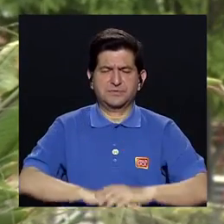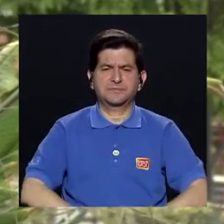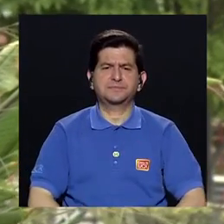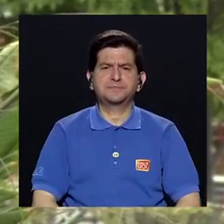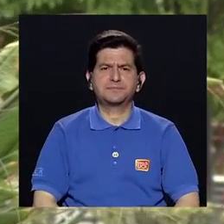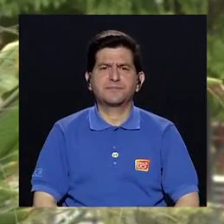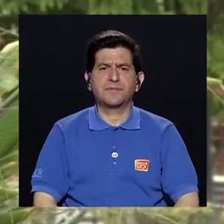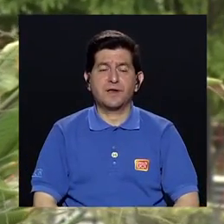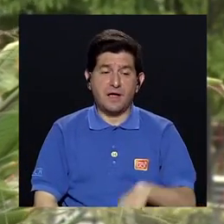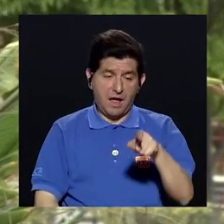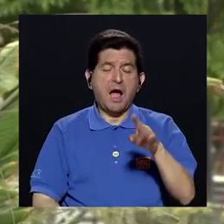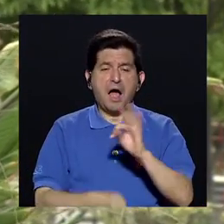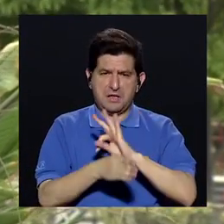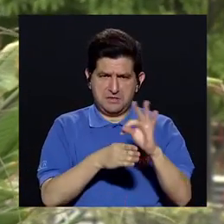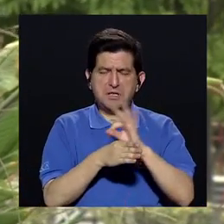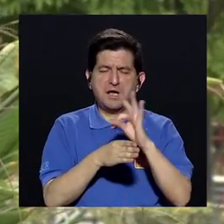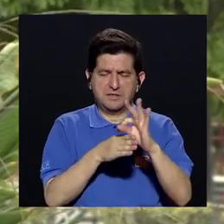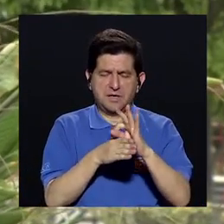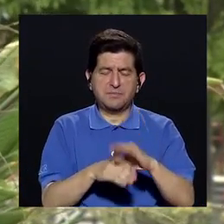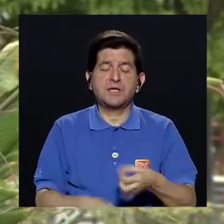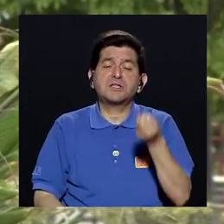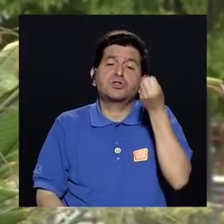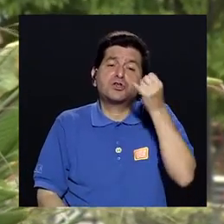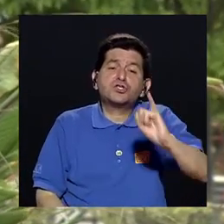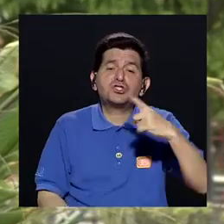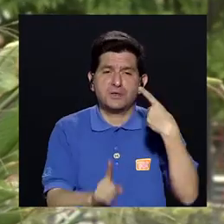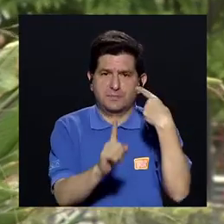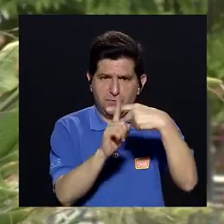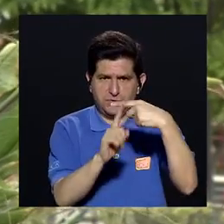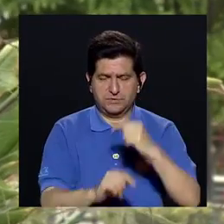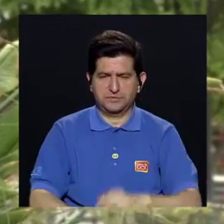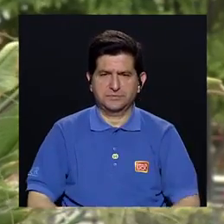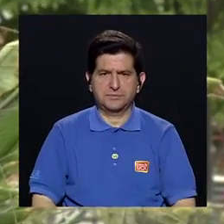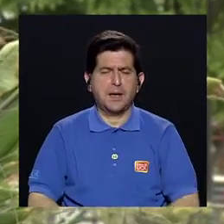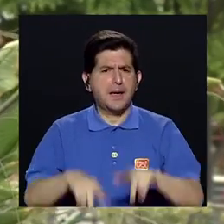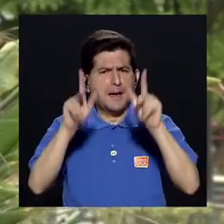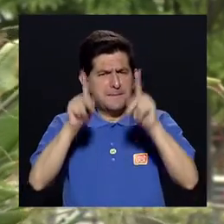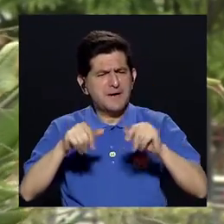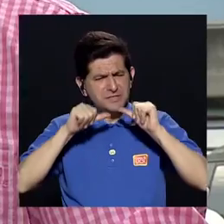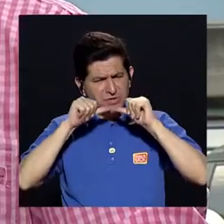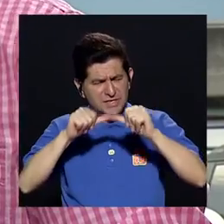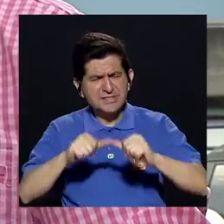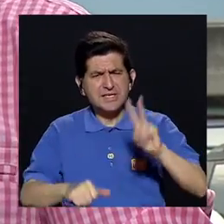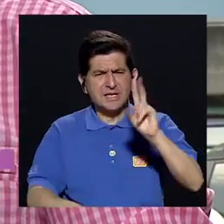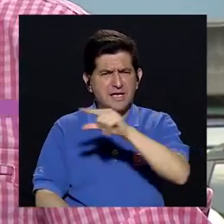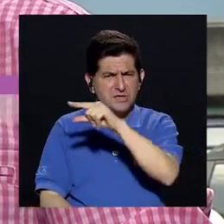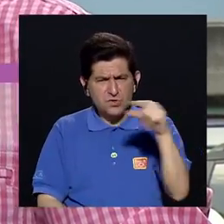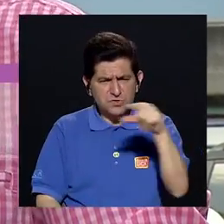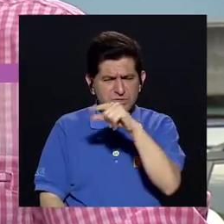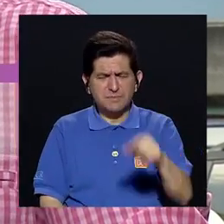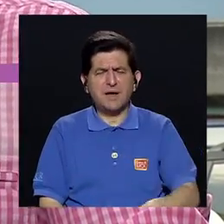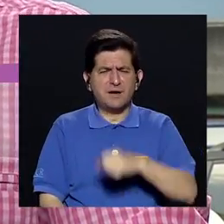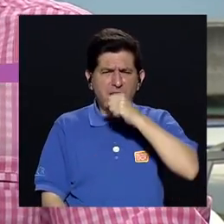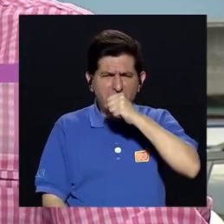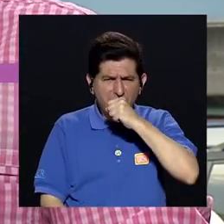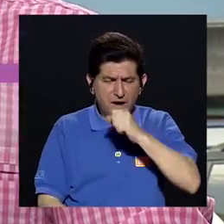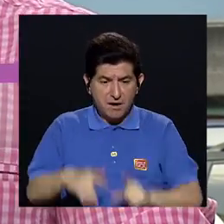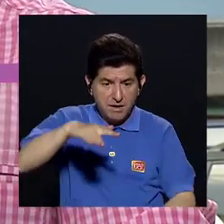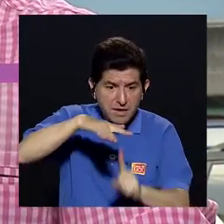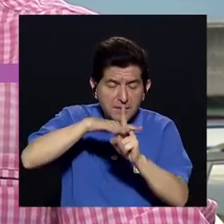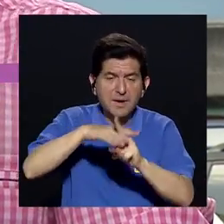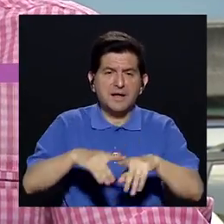Y tiene tratamiento en caso de que saliera positivo O sea, la persona que persiste con dos semanas o más tosiendo con flemas